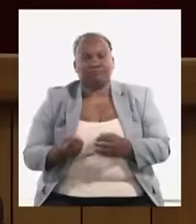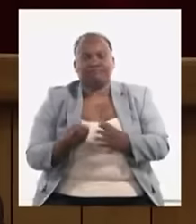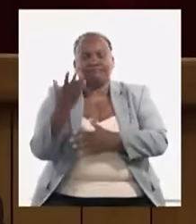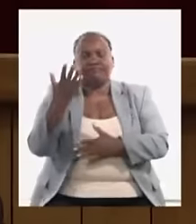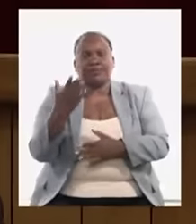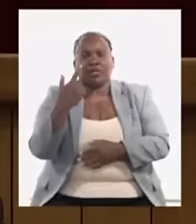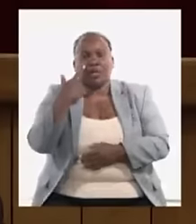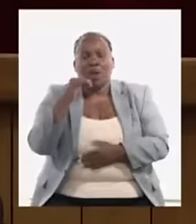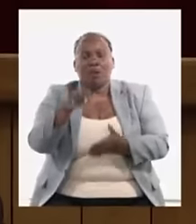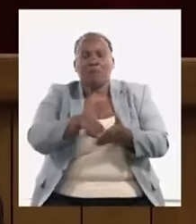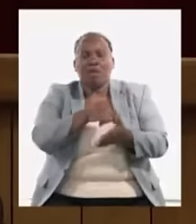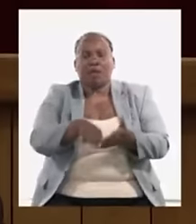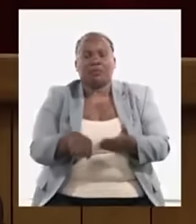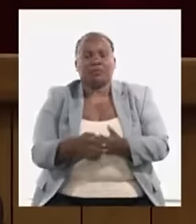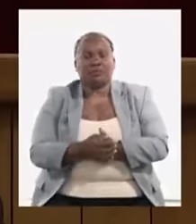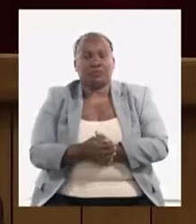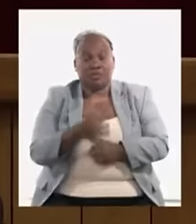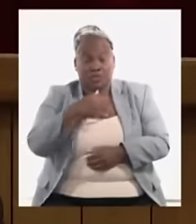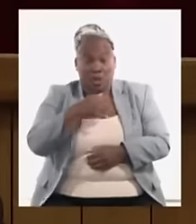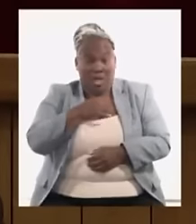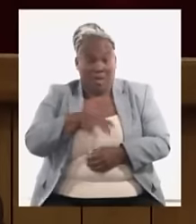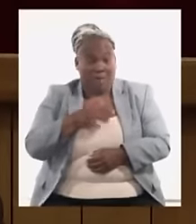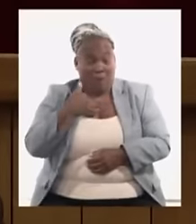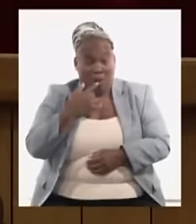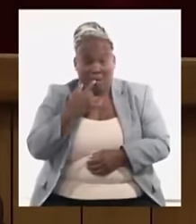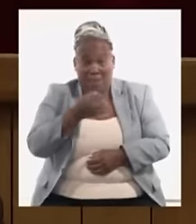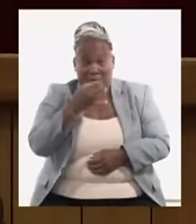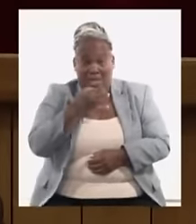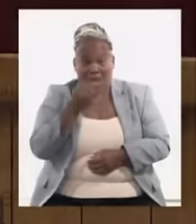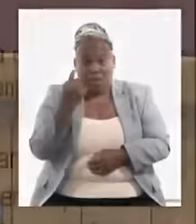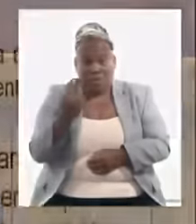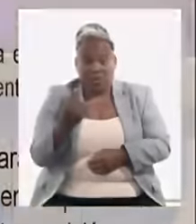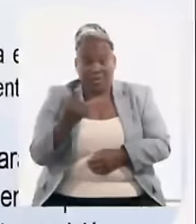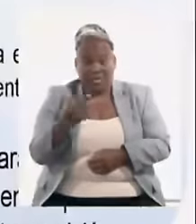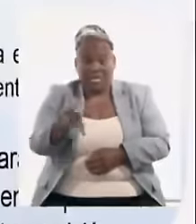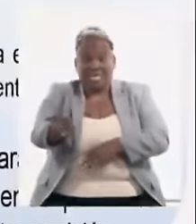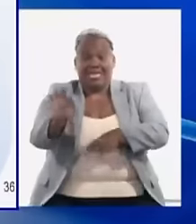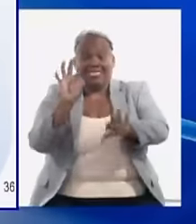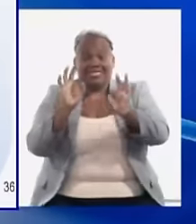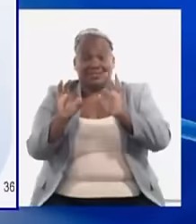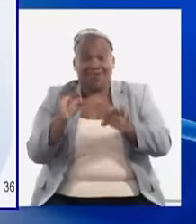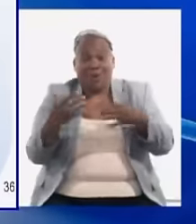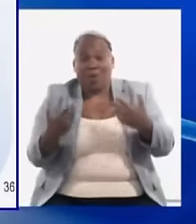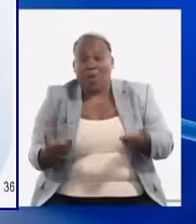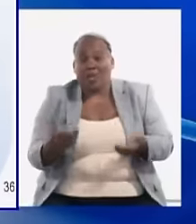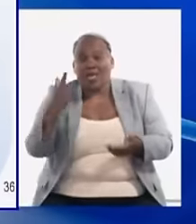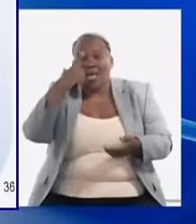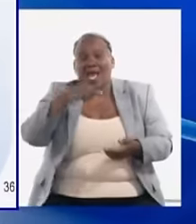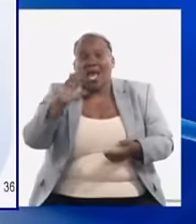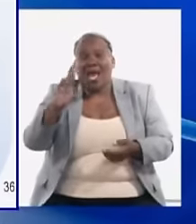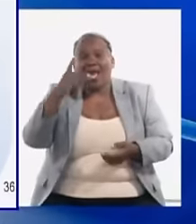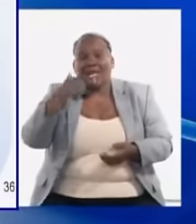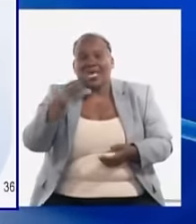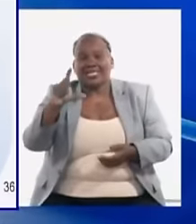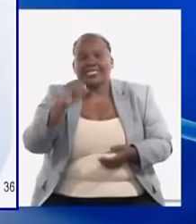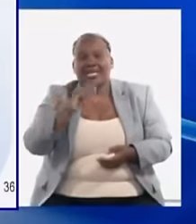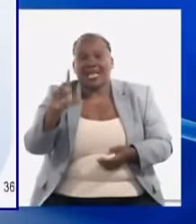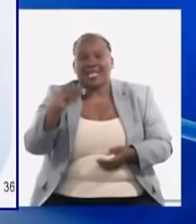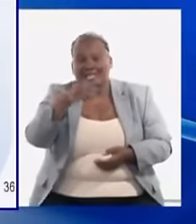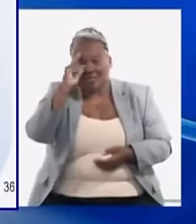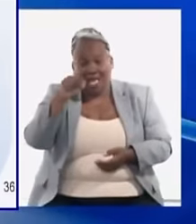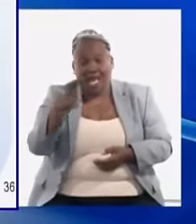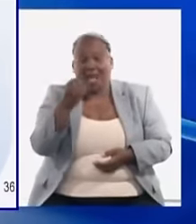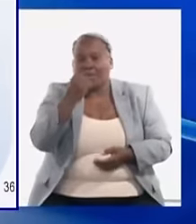las previmos y yo por ejemplo voy a hablar de una que es las excepciones arancelarias a la importación de alimentos aseos